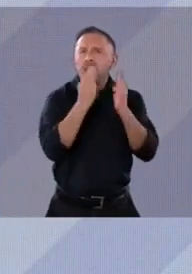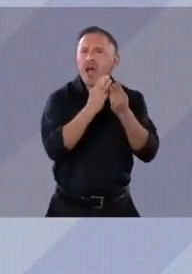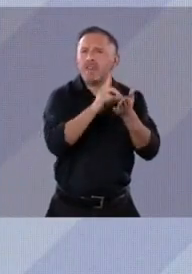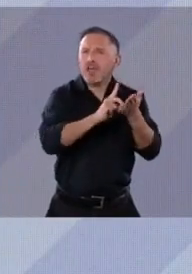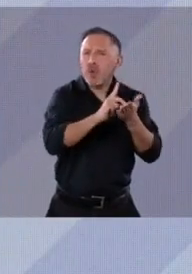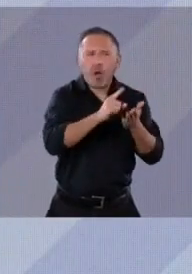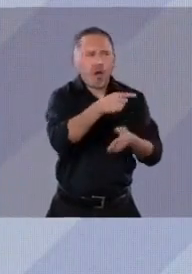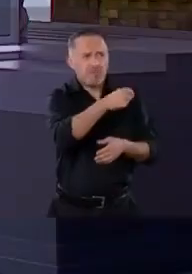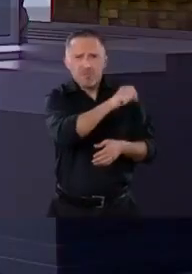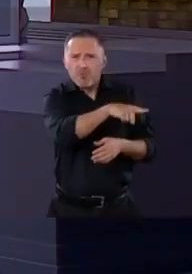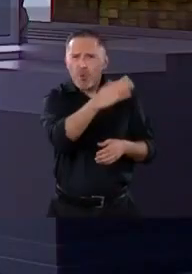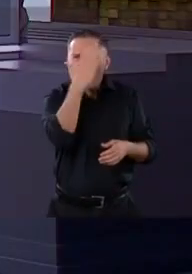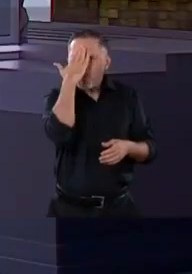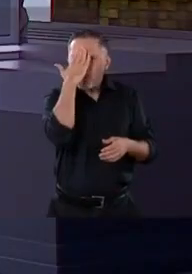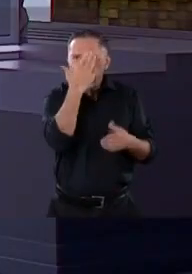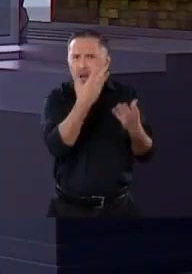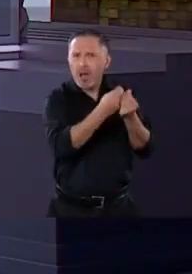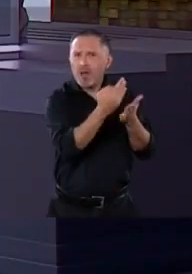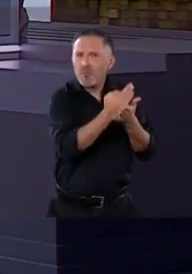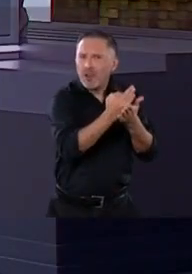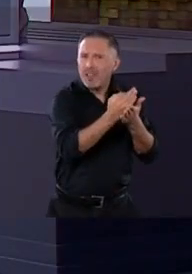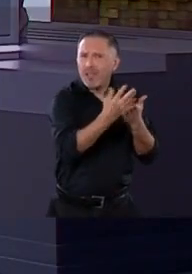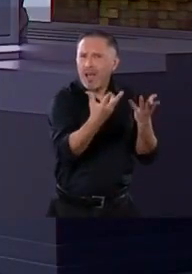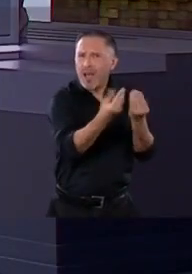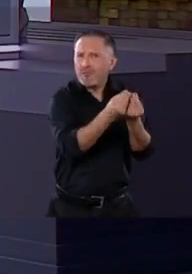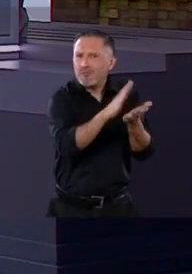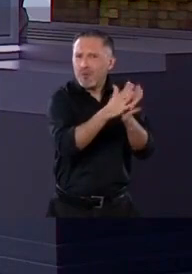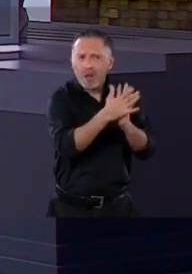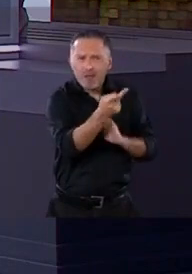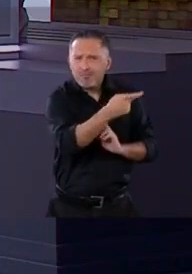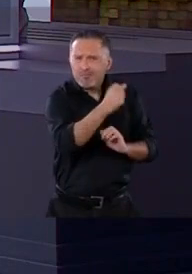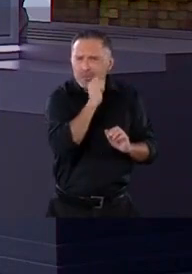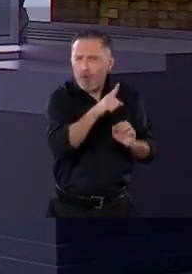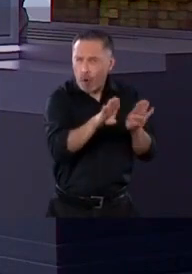aliados. De verdad, investiga el caso de Mario Delgado.